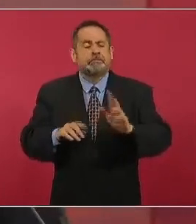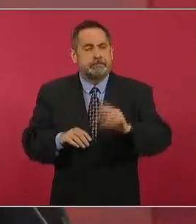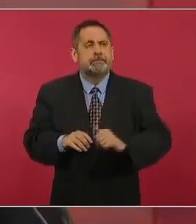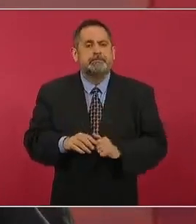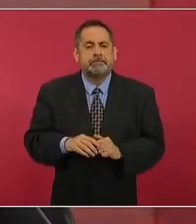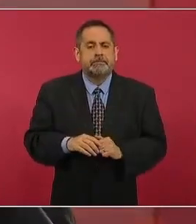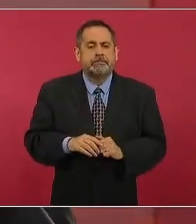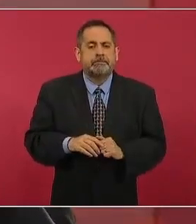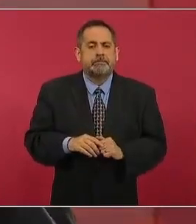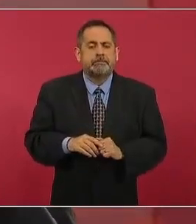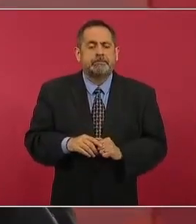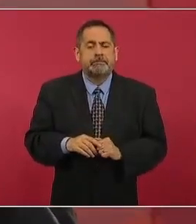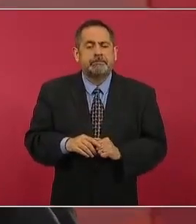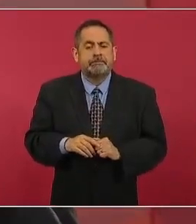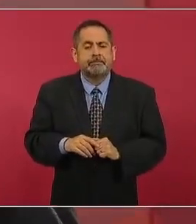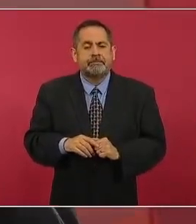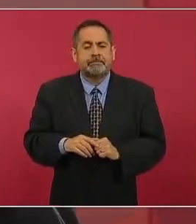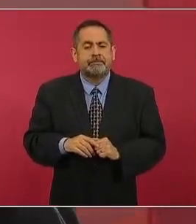alguien